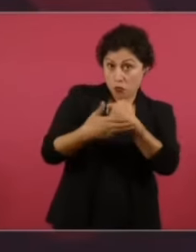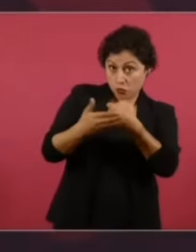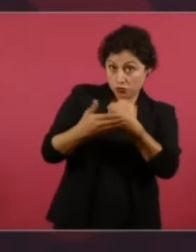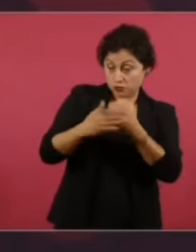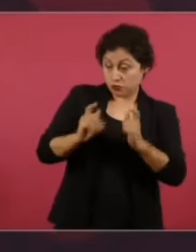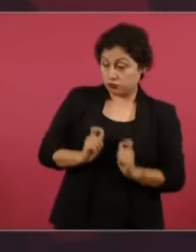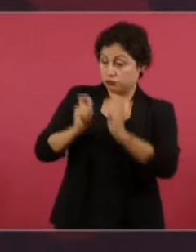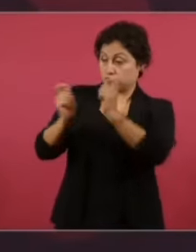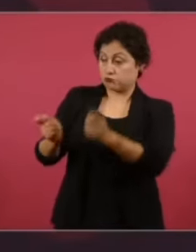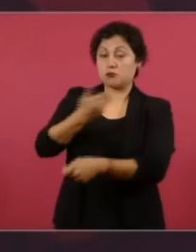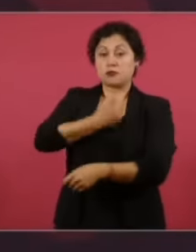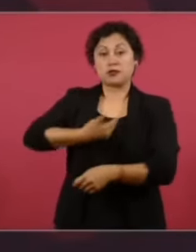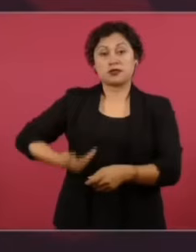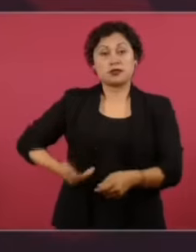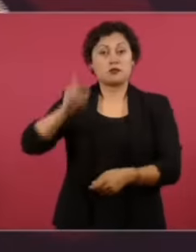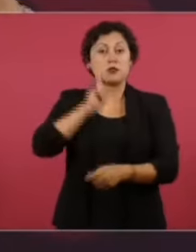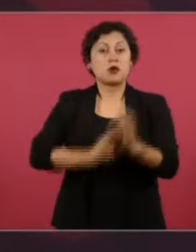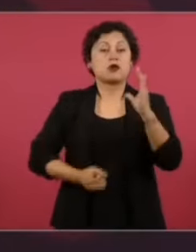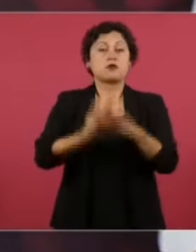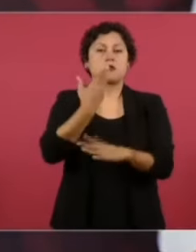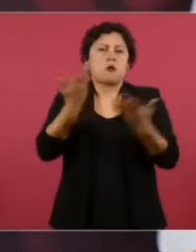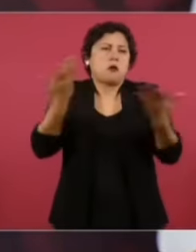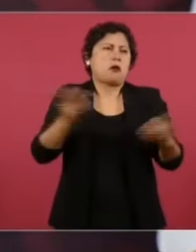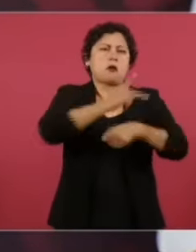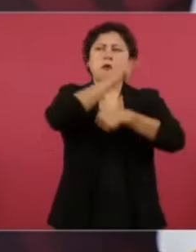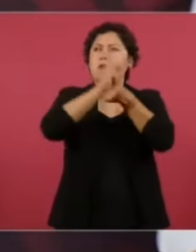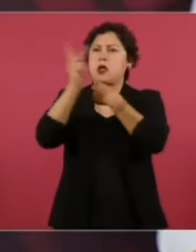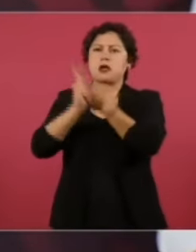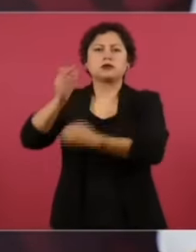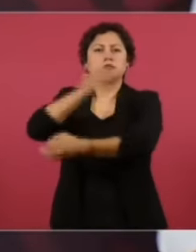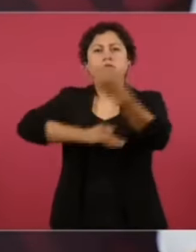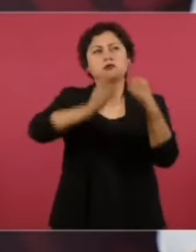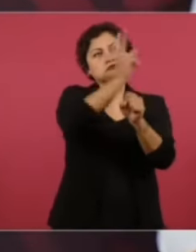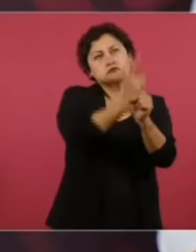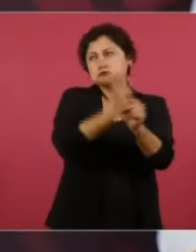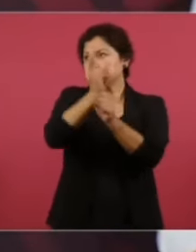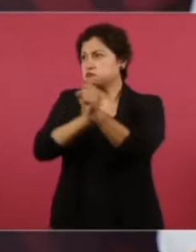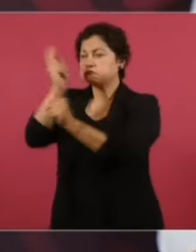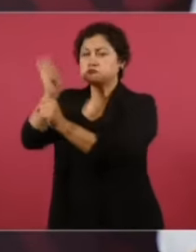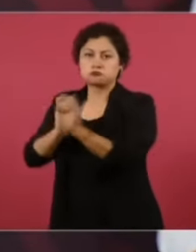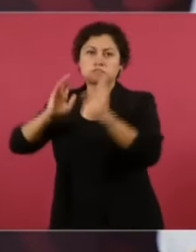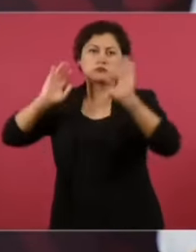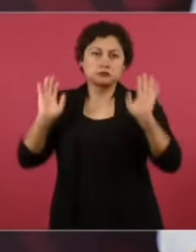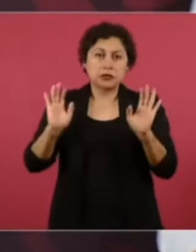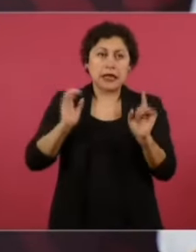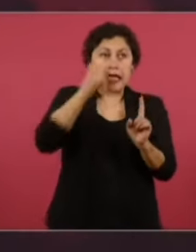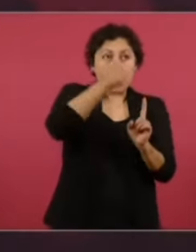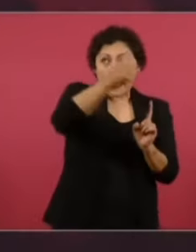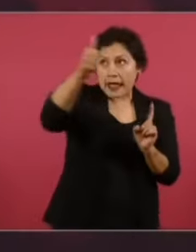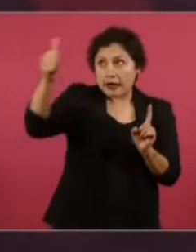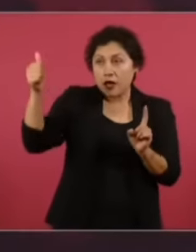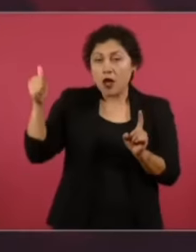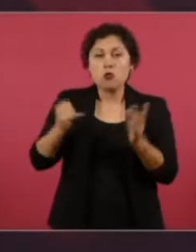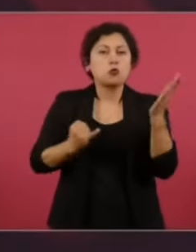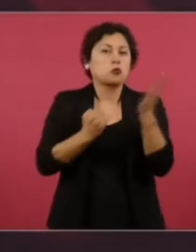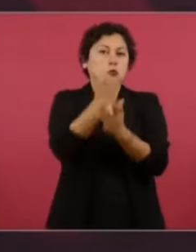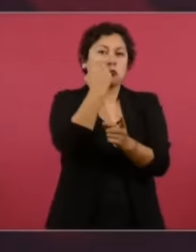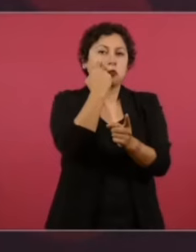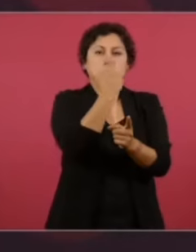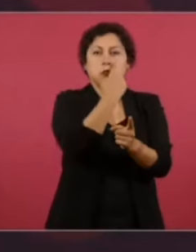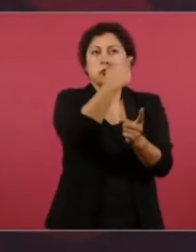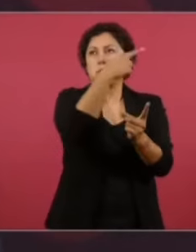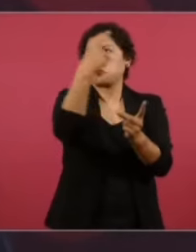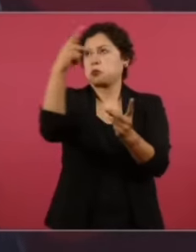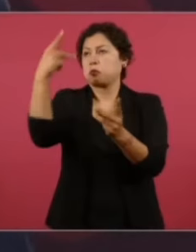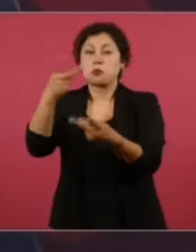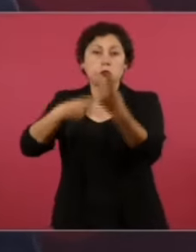todos. Y ya después, pues los gobiernos van decidiendo, ¿no? Si asisten o no